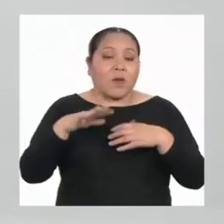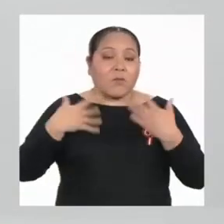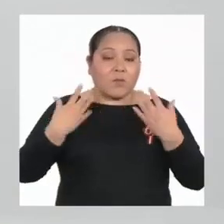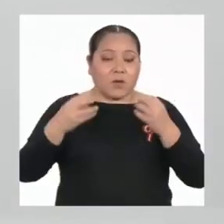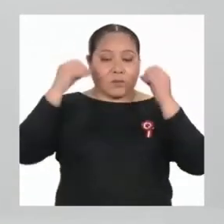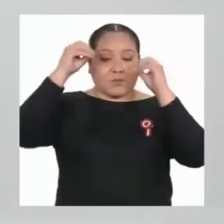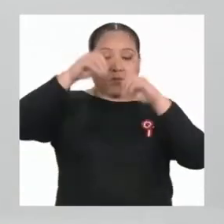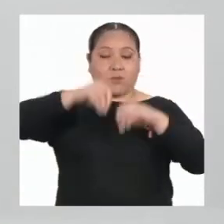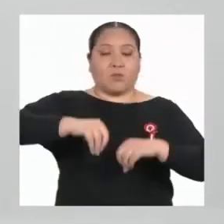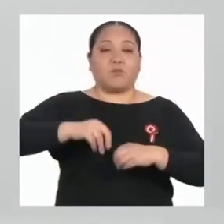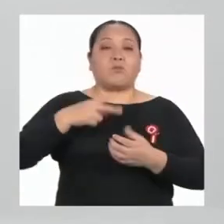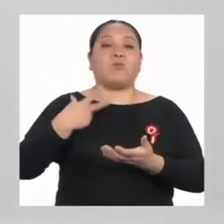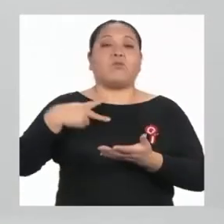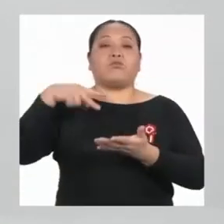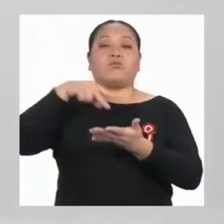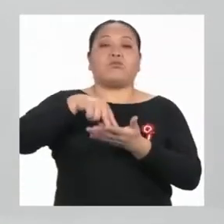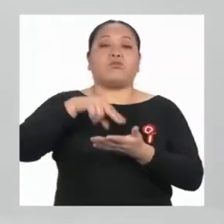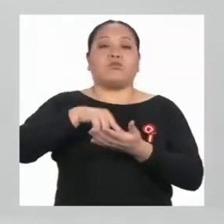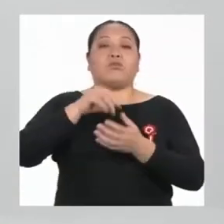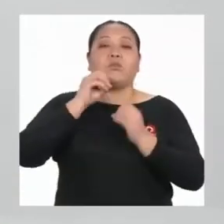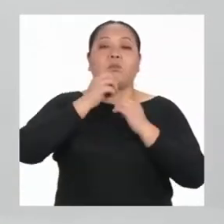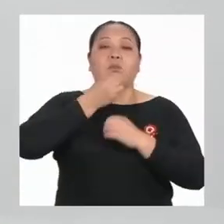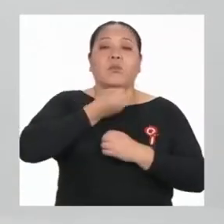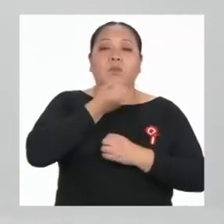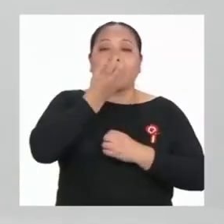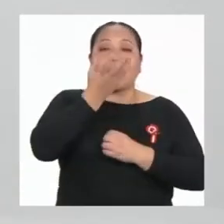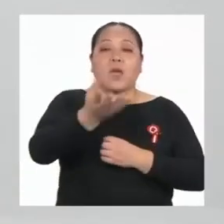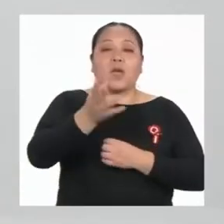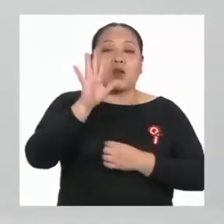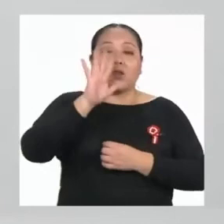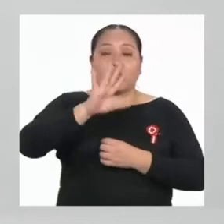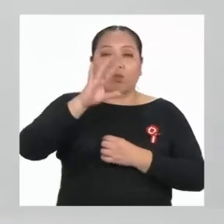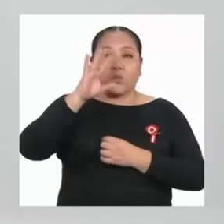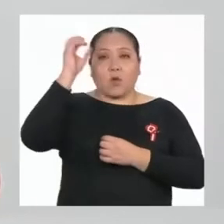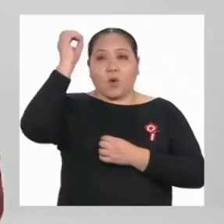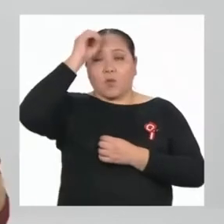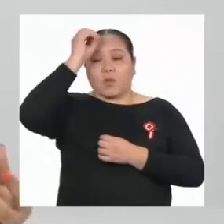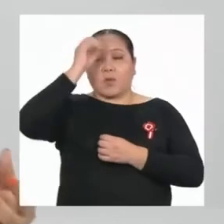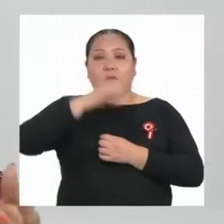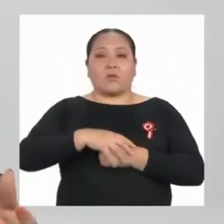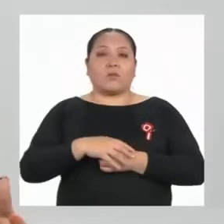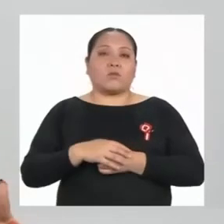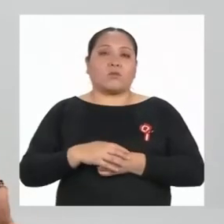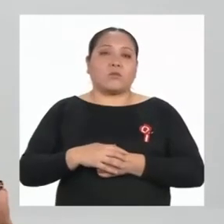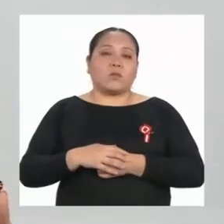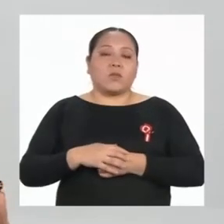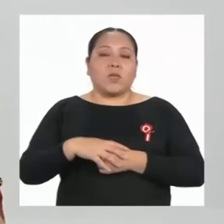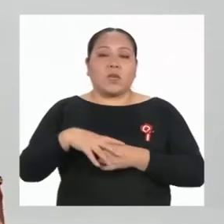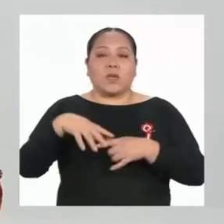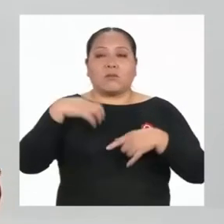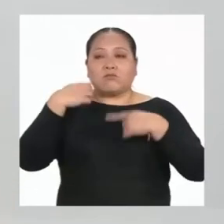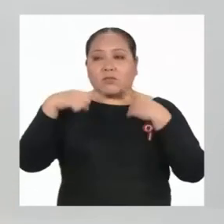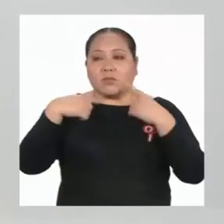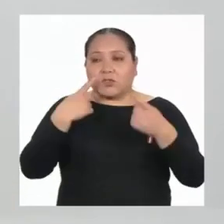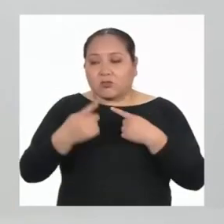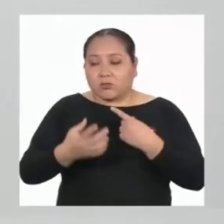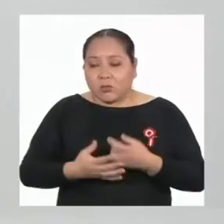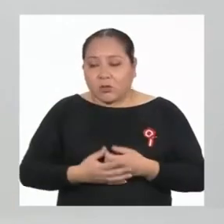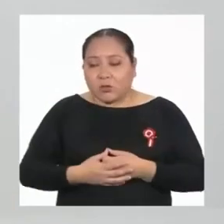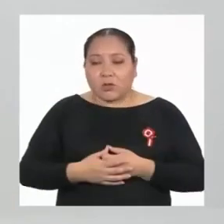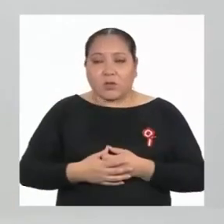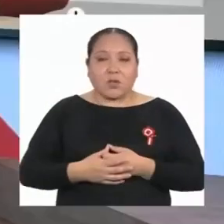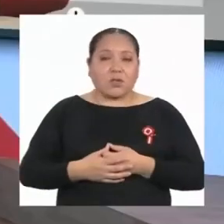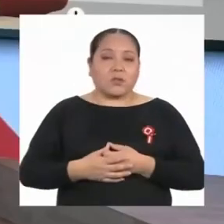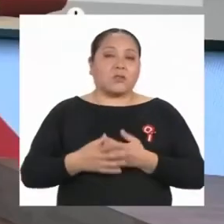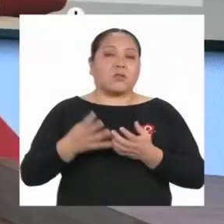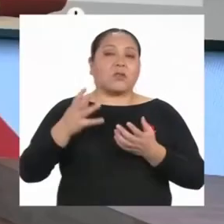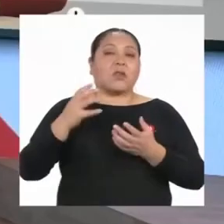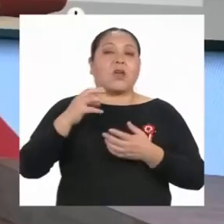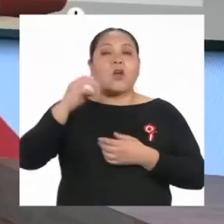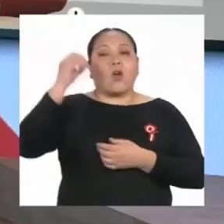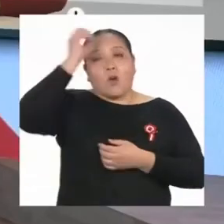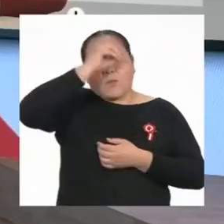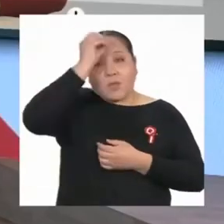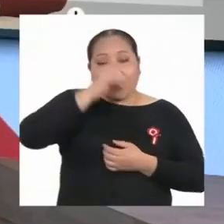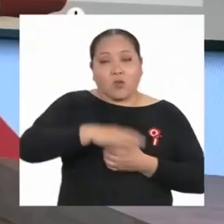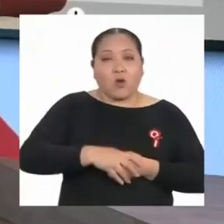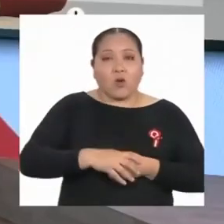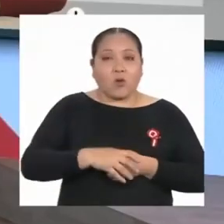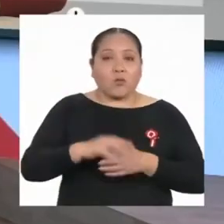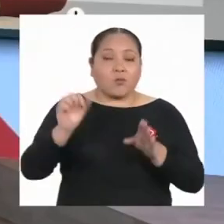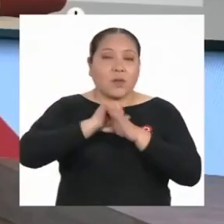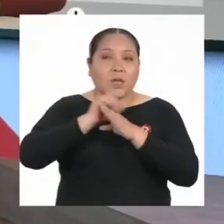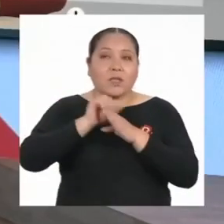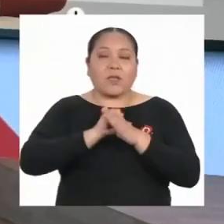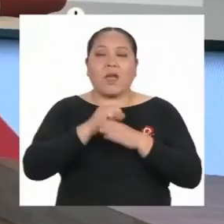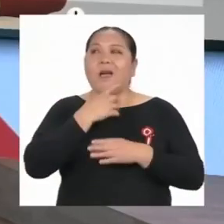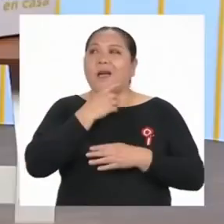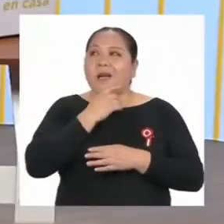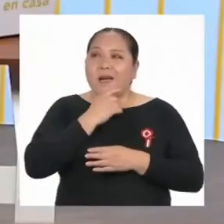reflexionar para opinar. A través de comentarios, artículos de opinión o ensayos. Vaya, es